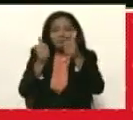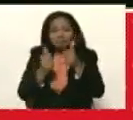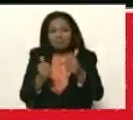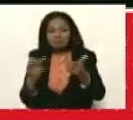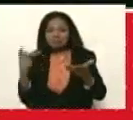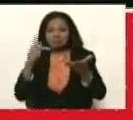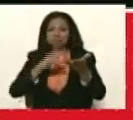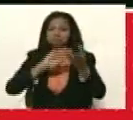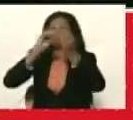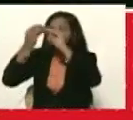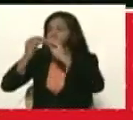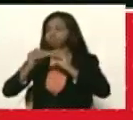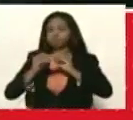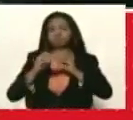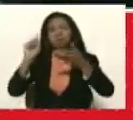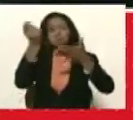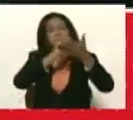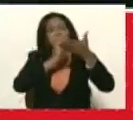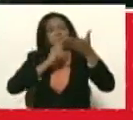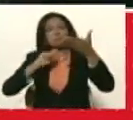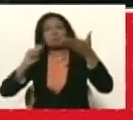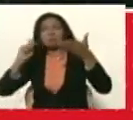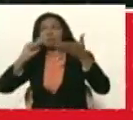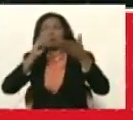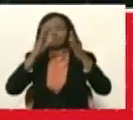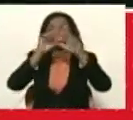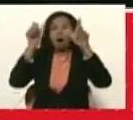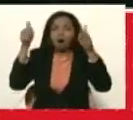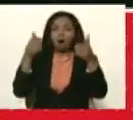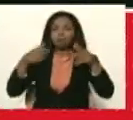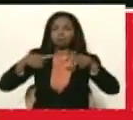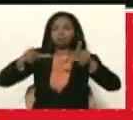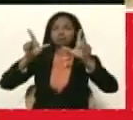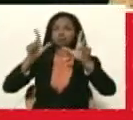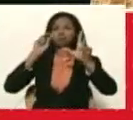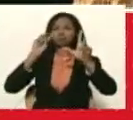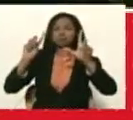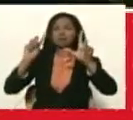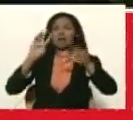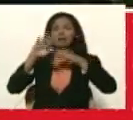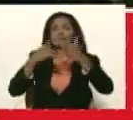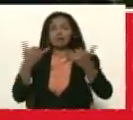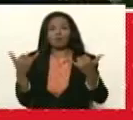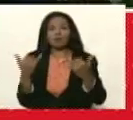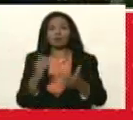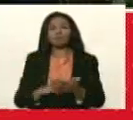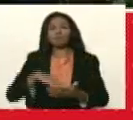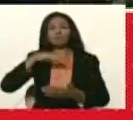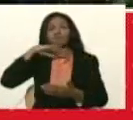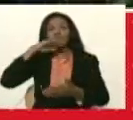esquema un esqueleto una maqueta la llenan con una